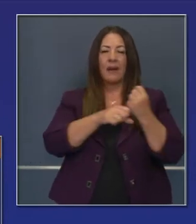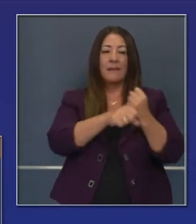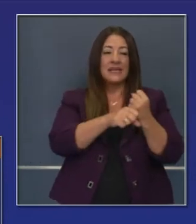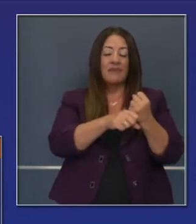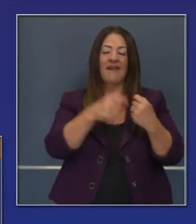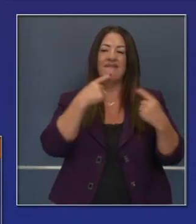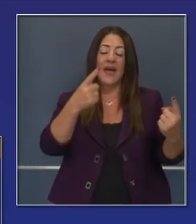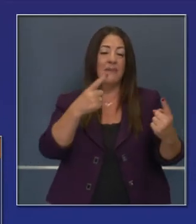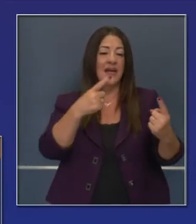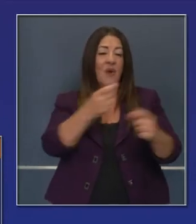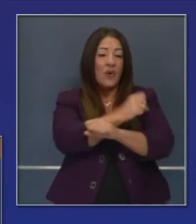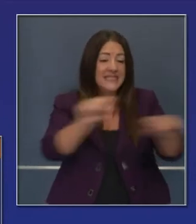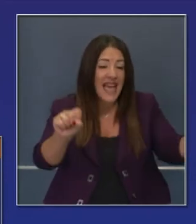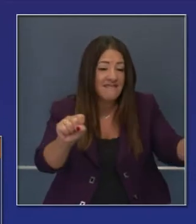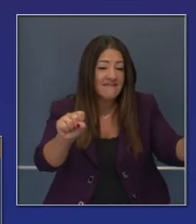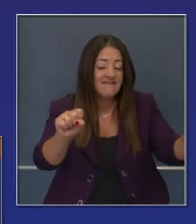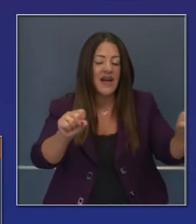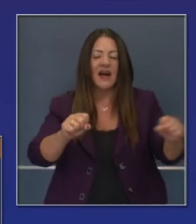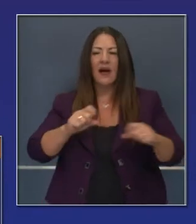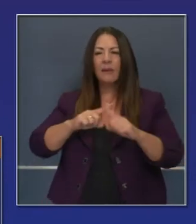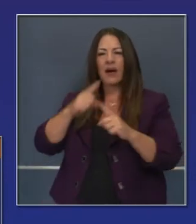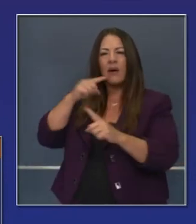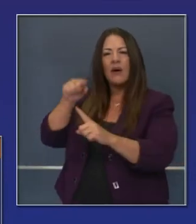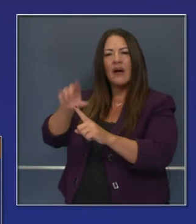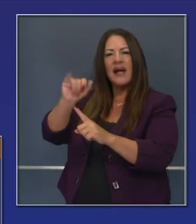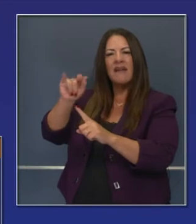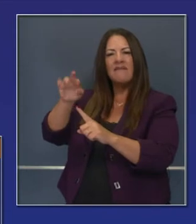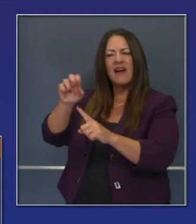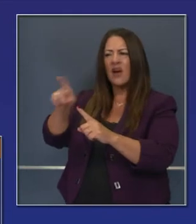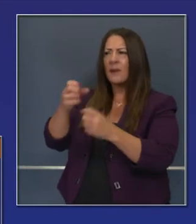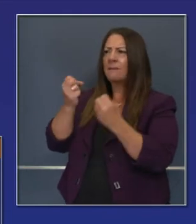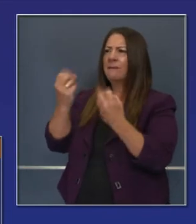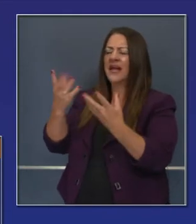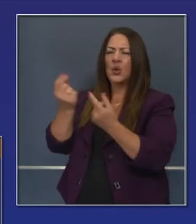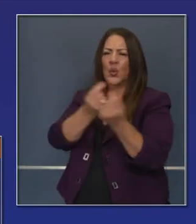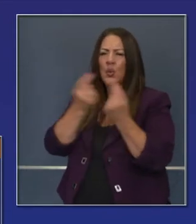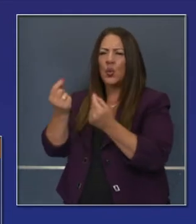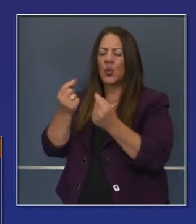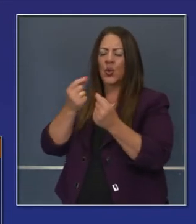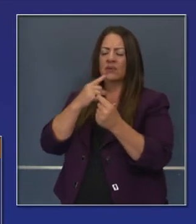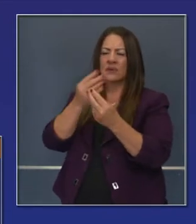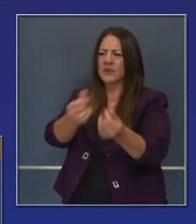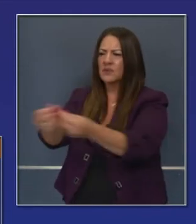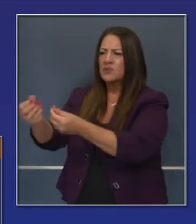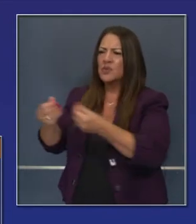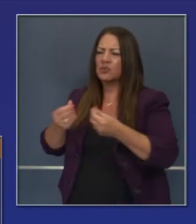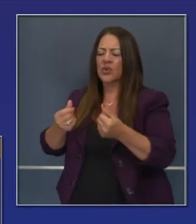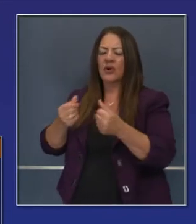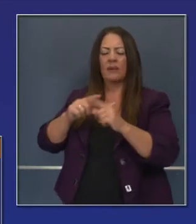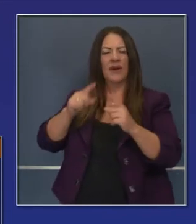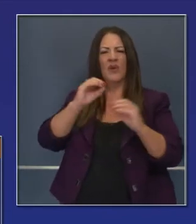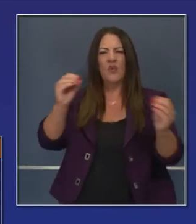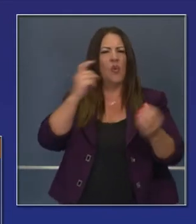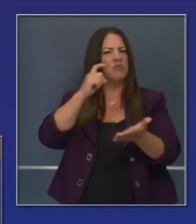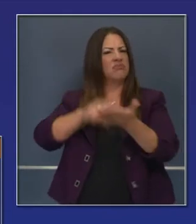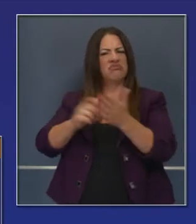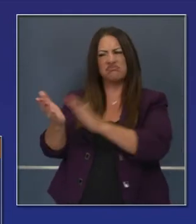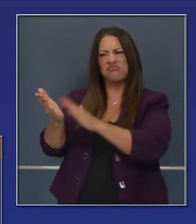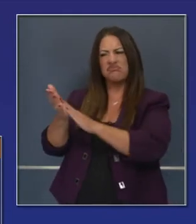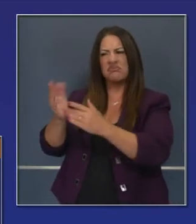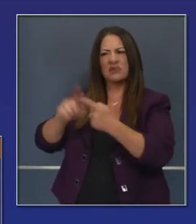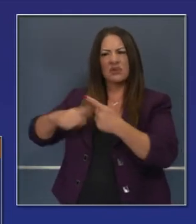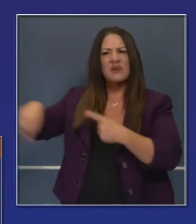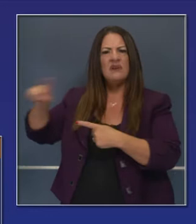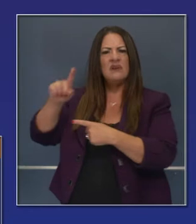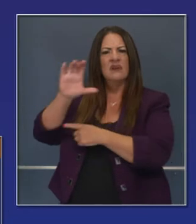crédito por lo que salvan. Reciben crédito por las salvas. Todos los días merecen este reconocimiento. Así que quiero